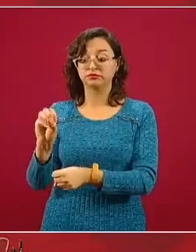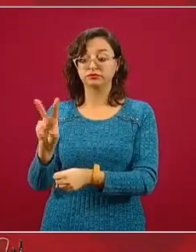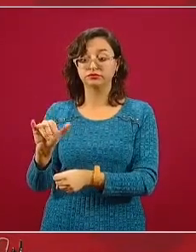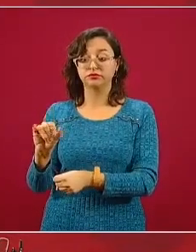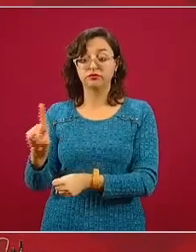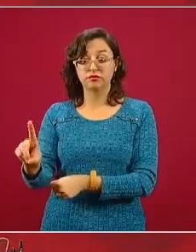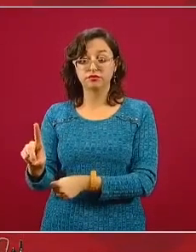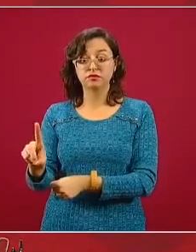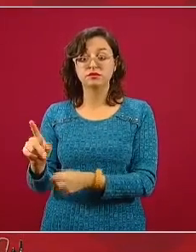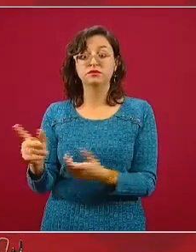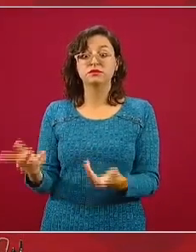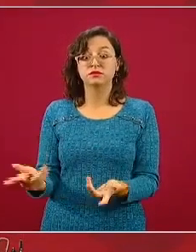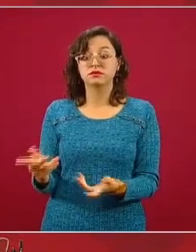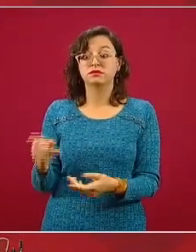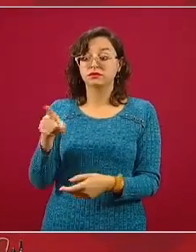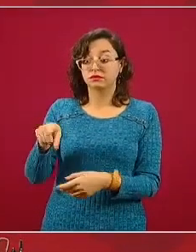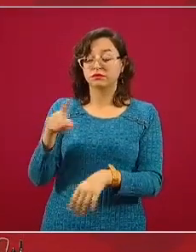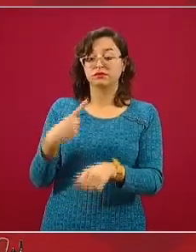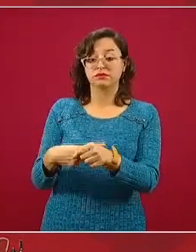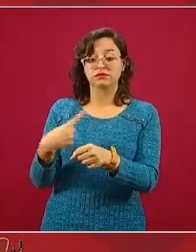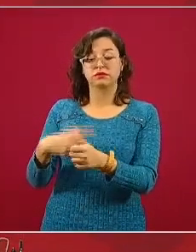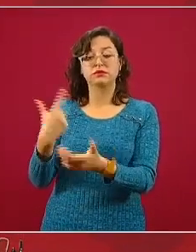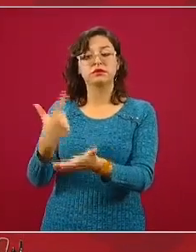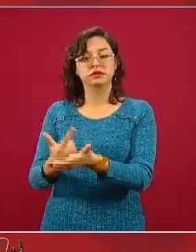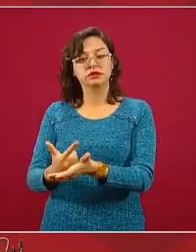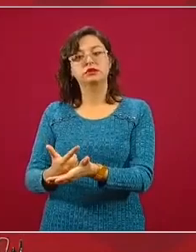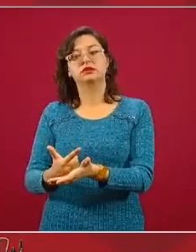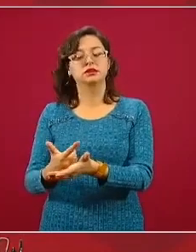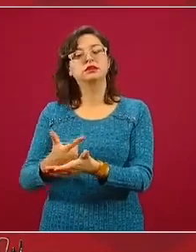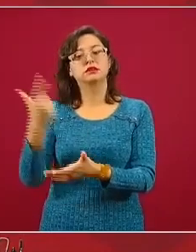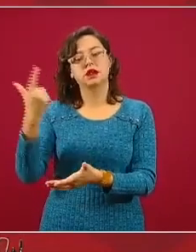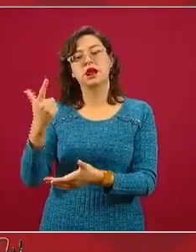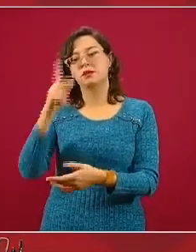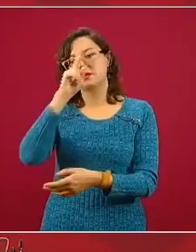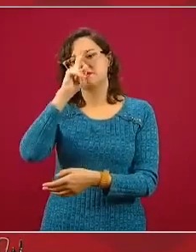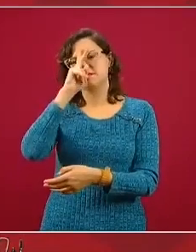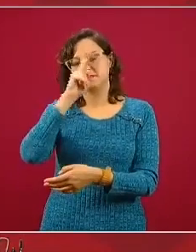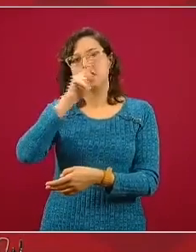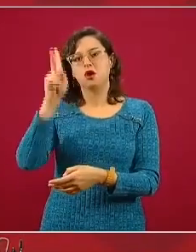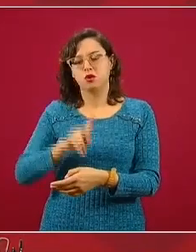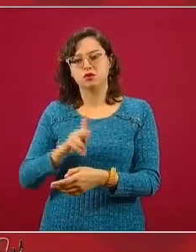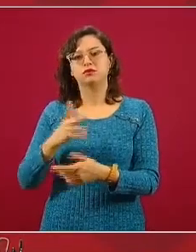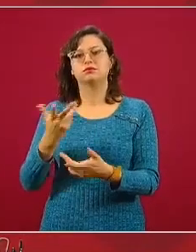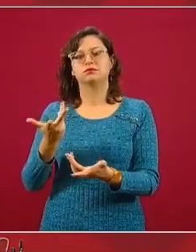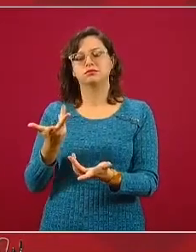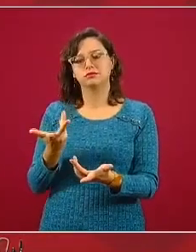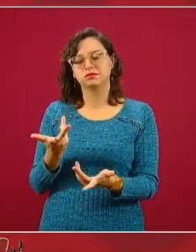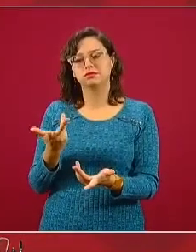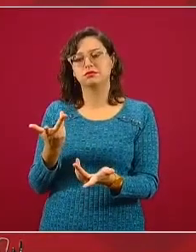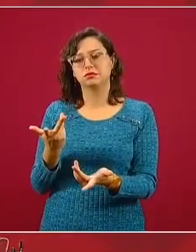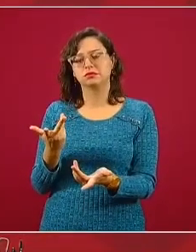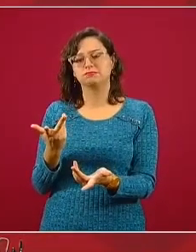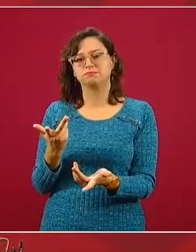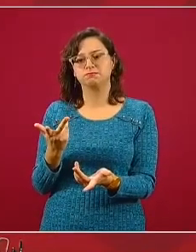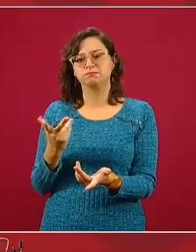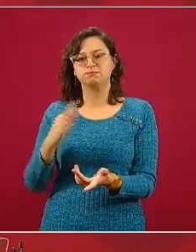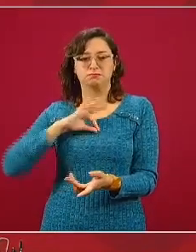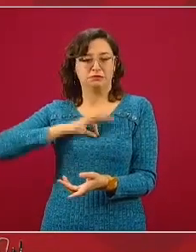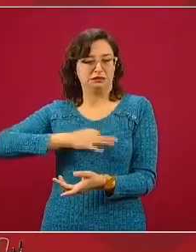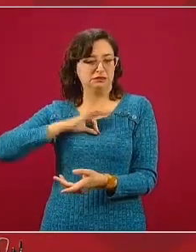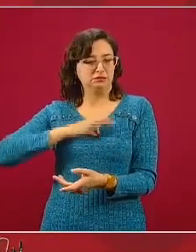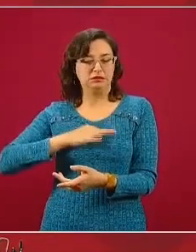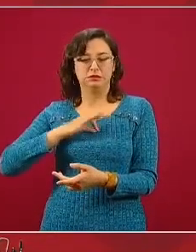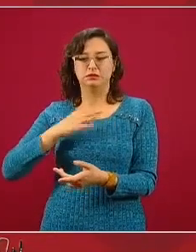particularmente quien tiene enfermedad grave, que son quienes suelen tener la mayor carga respiratoria de virus,